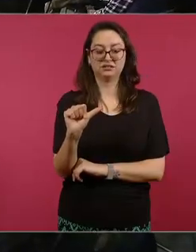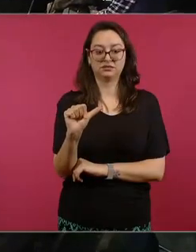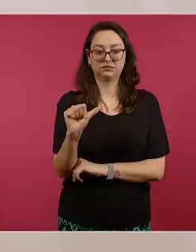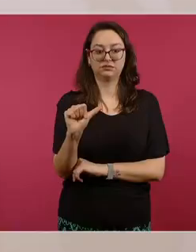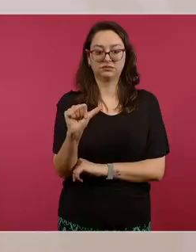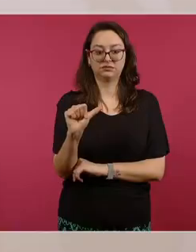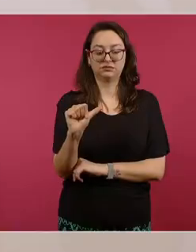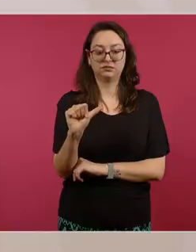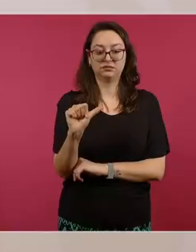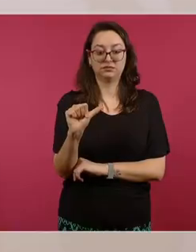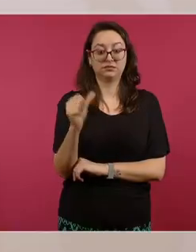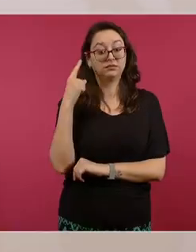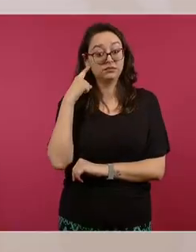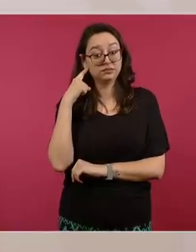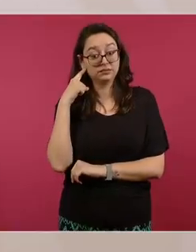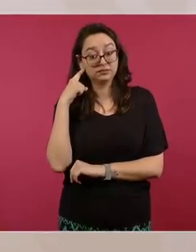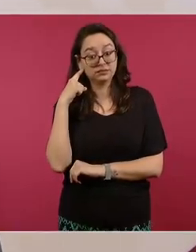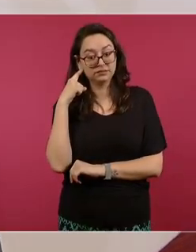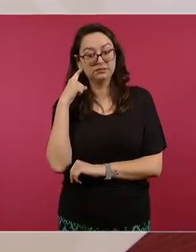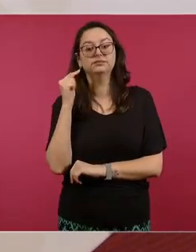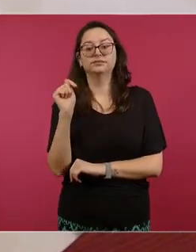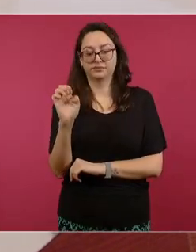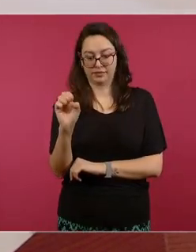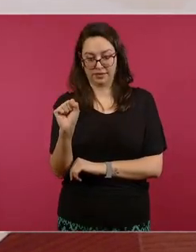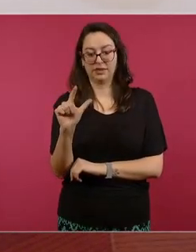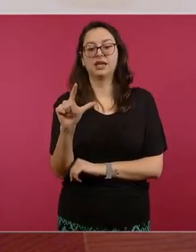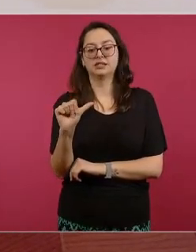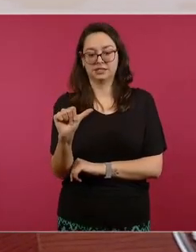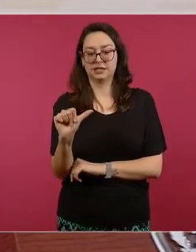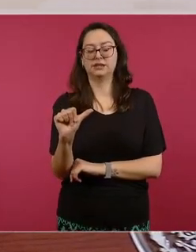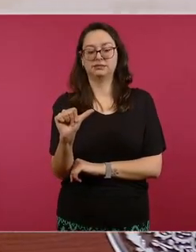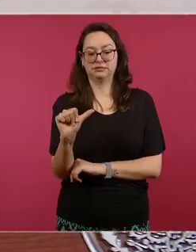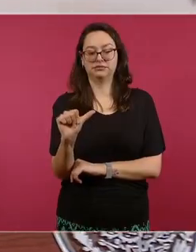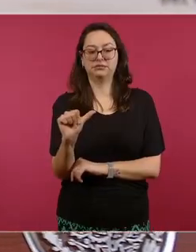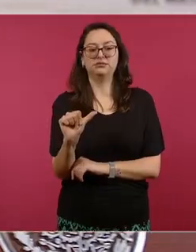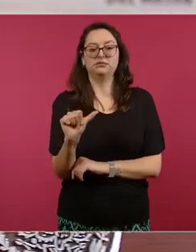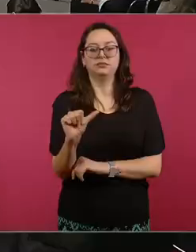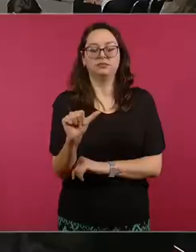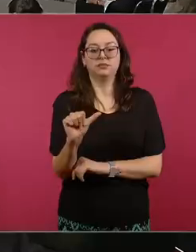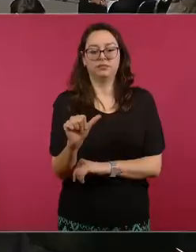¿cómo se llama? Tesla Tesla Tesla